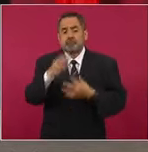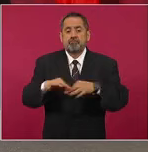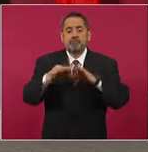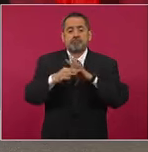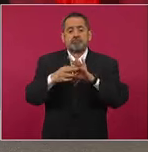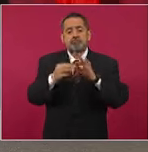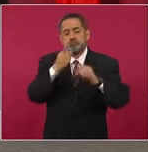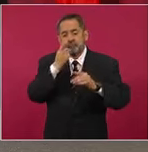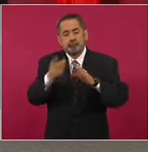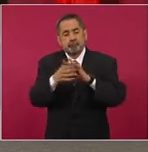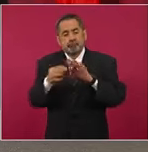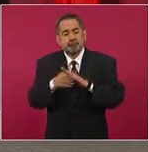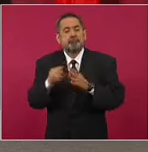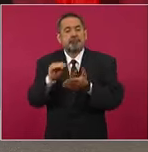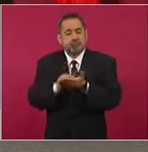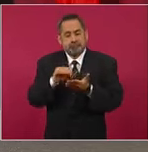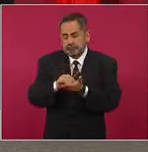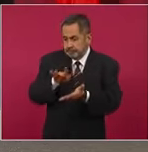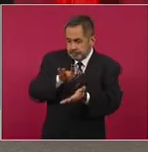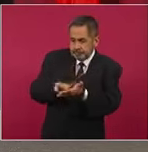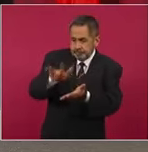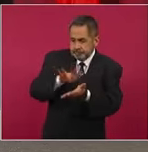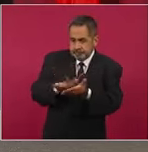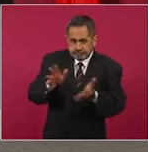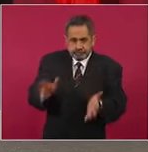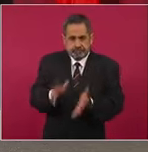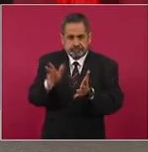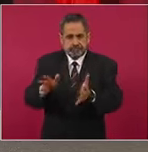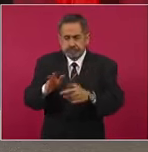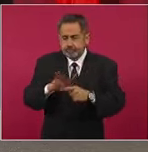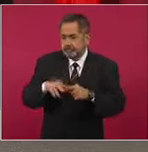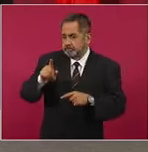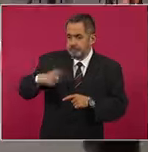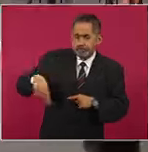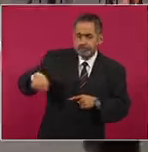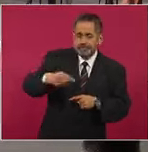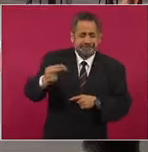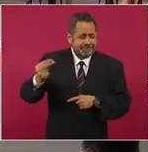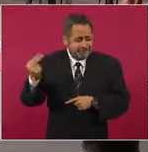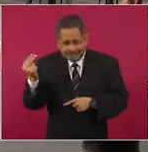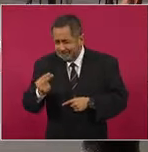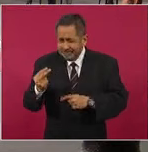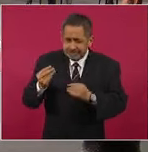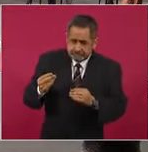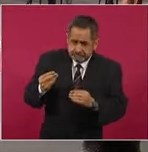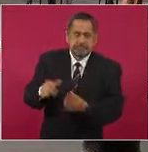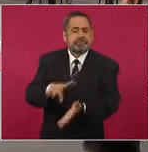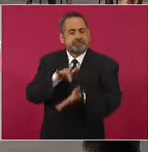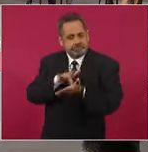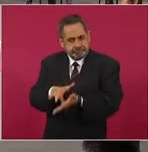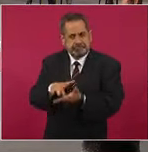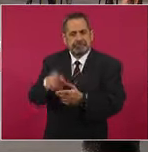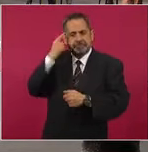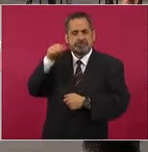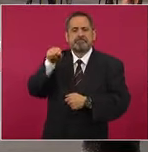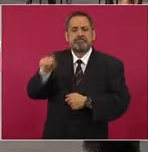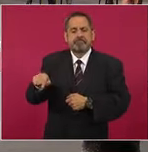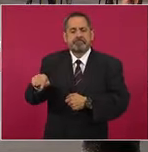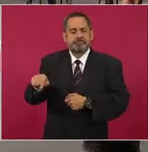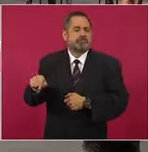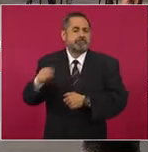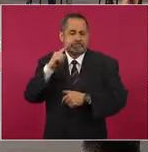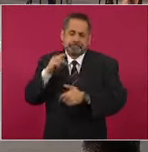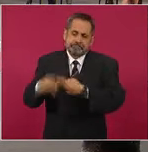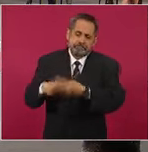continuamos dando impulso justamente a los más necesitados y para conseguir